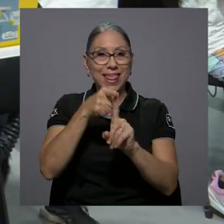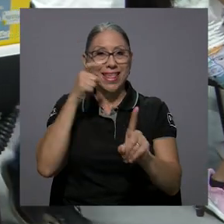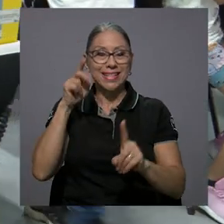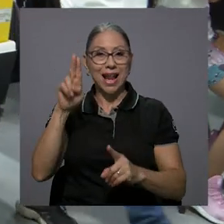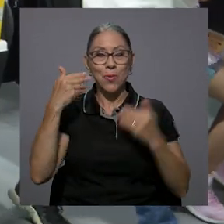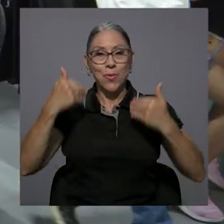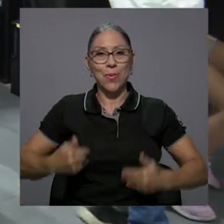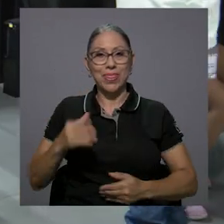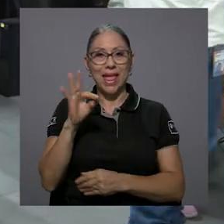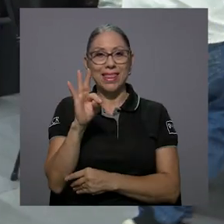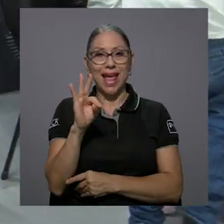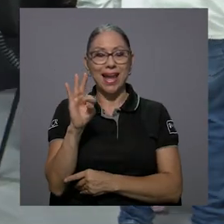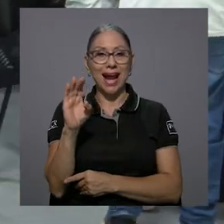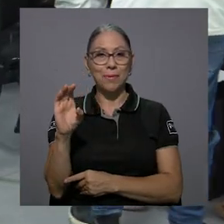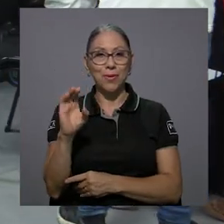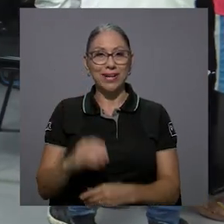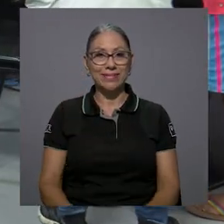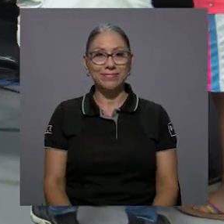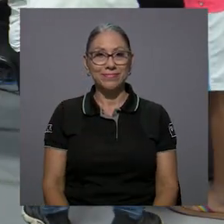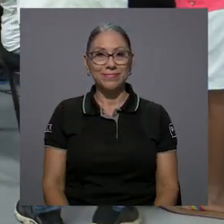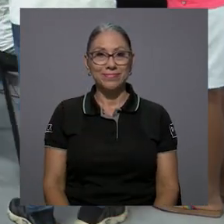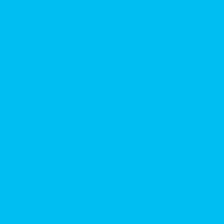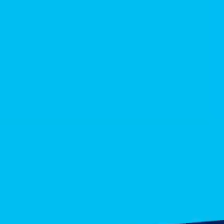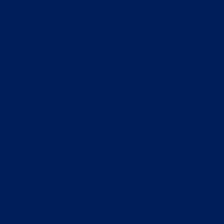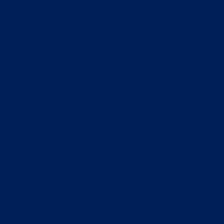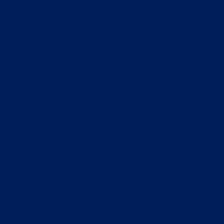Reportó para Desde la U, Tatiana Carmona.